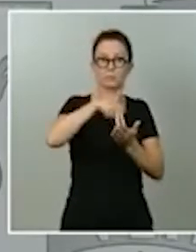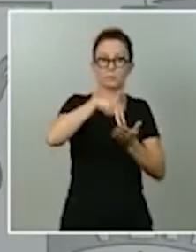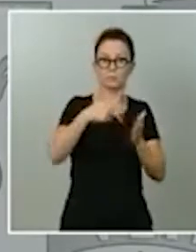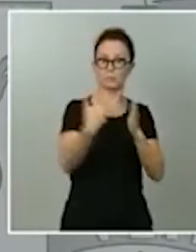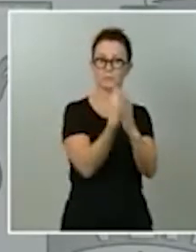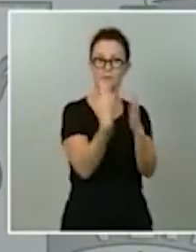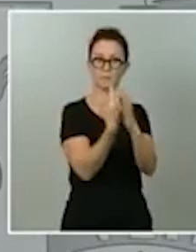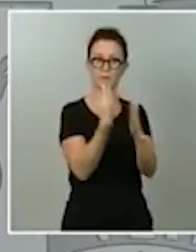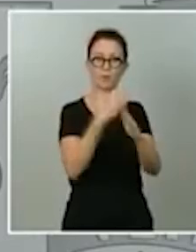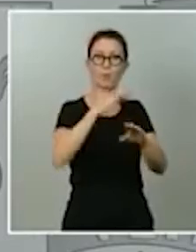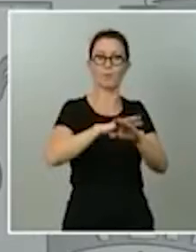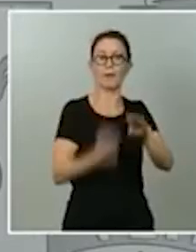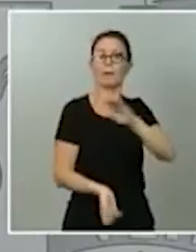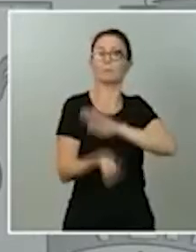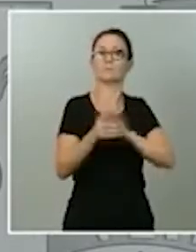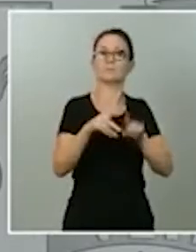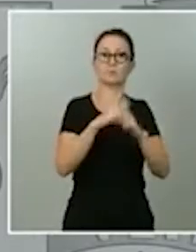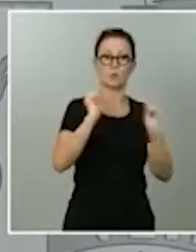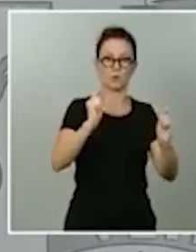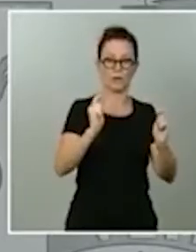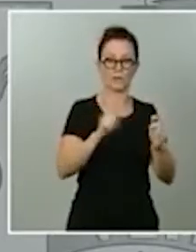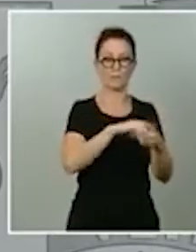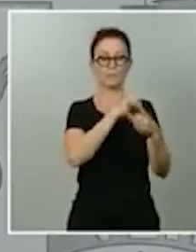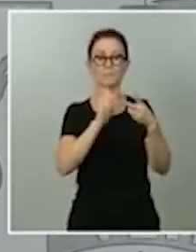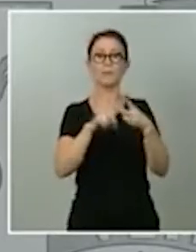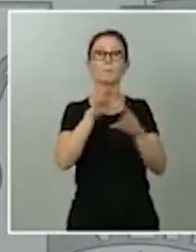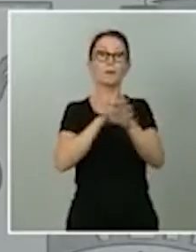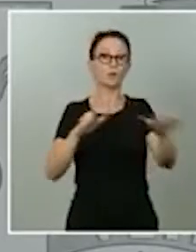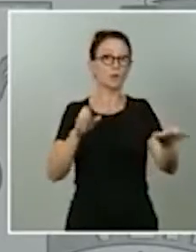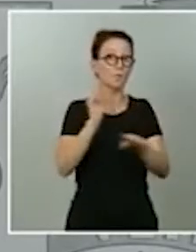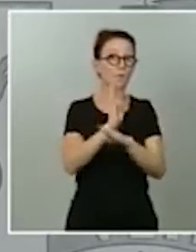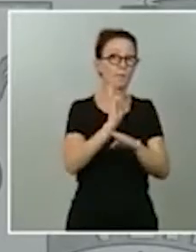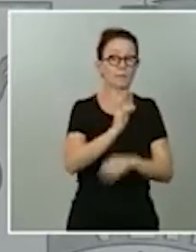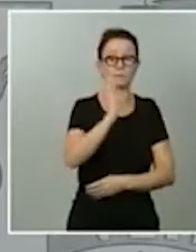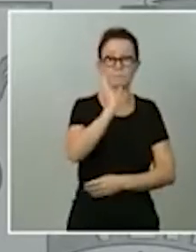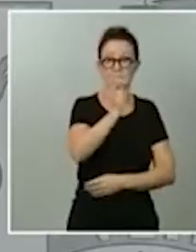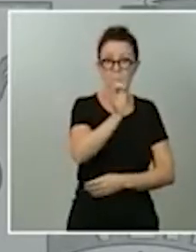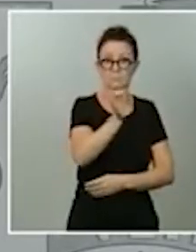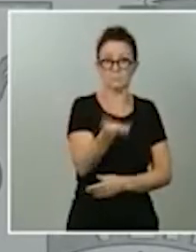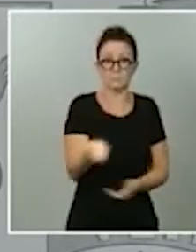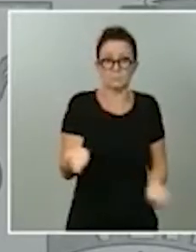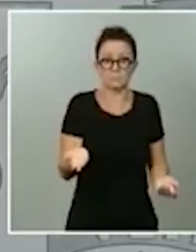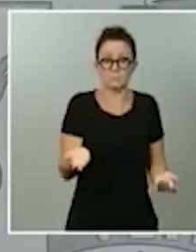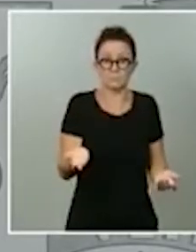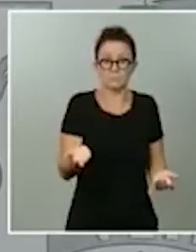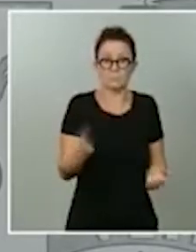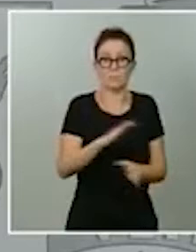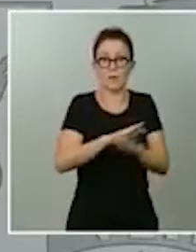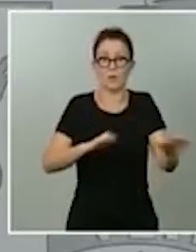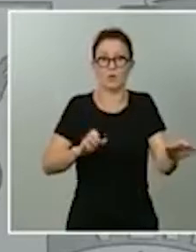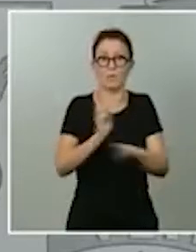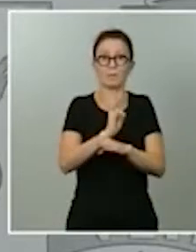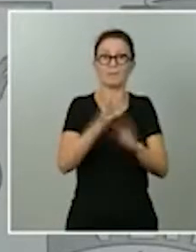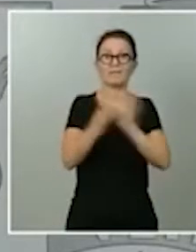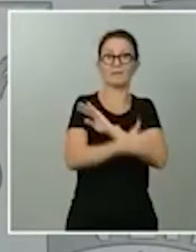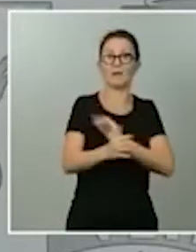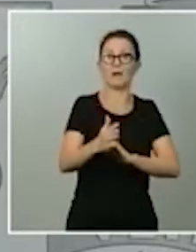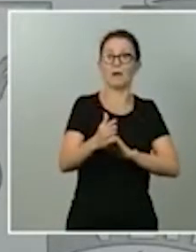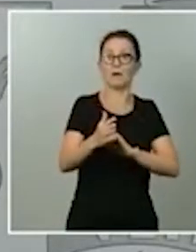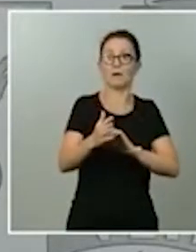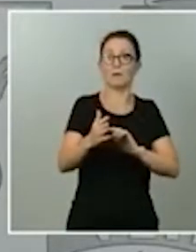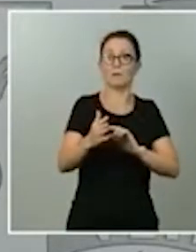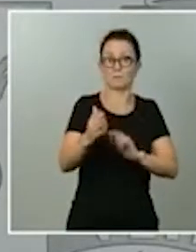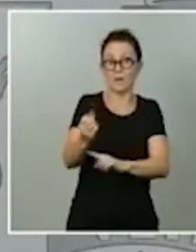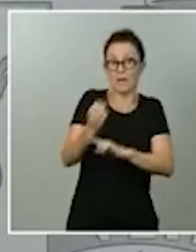y en relación con la mayoría parlamentaria efectivamente la mayoría parlamentaria que apoya al gobierno al gobierno de España y en relación con la última de